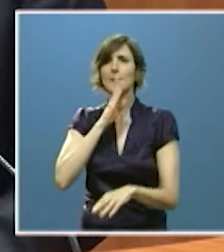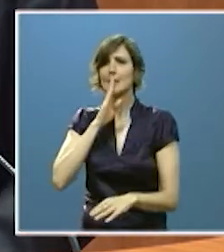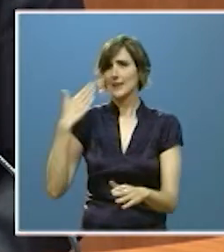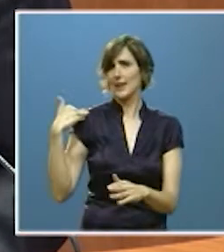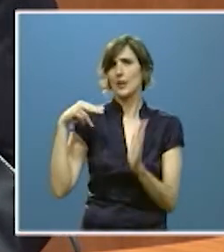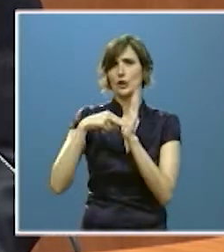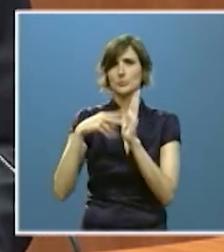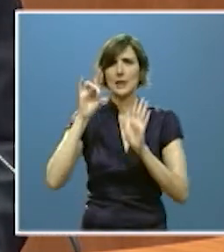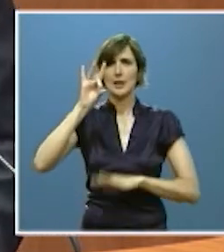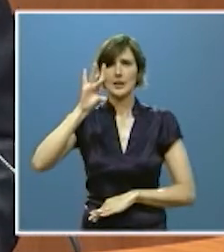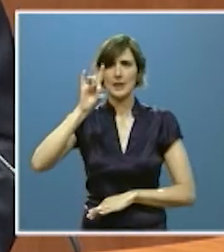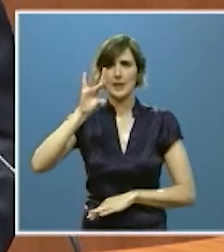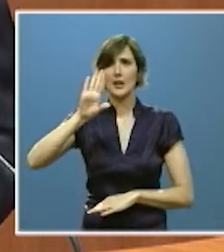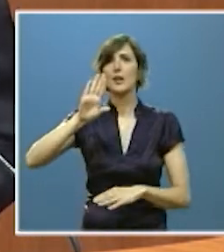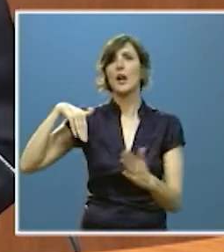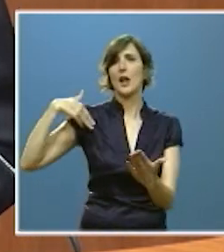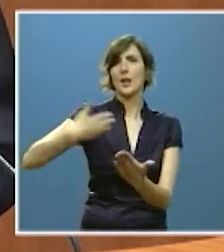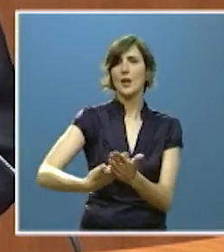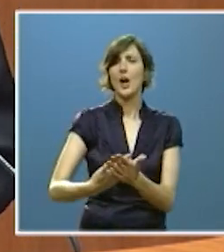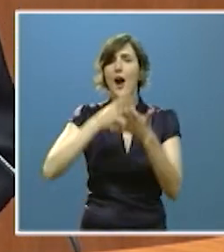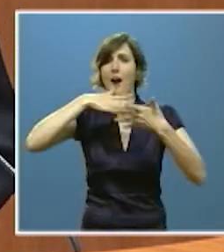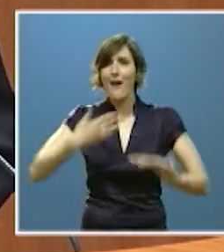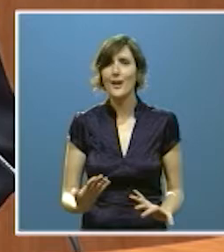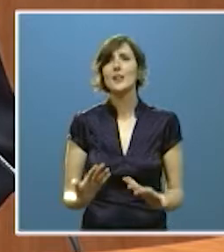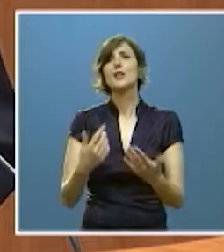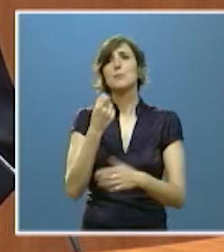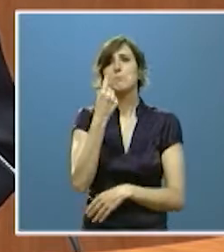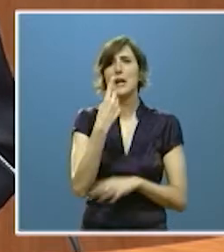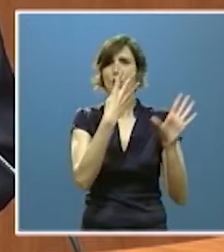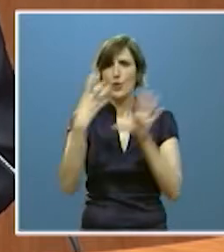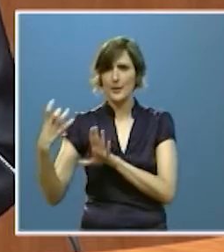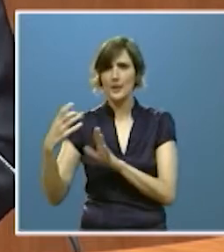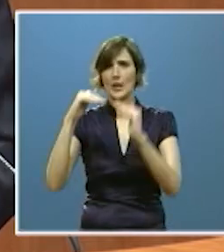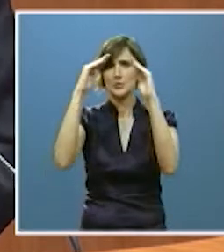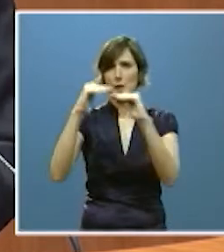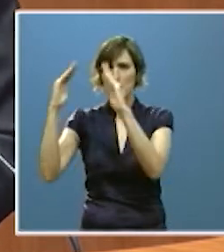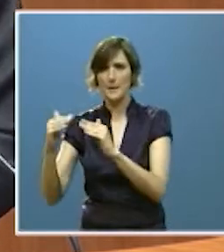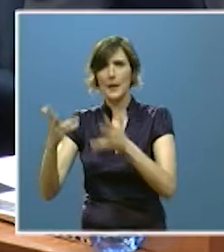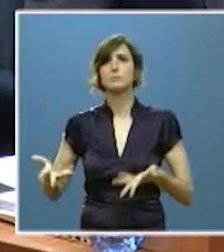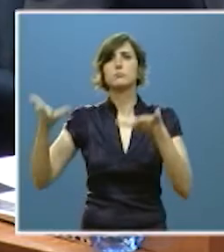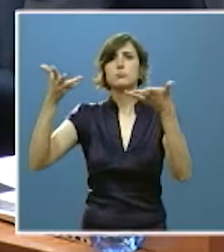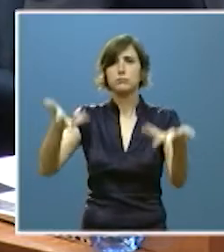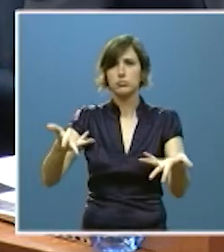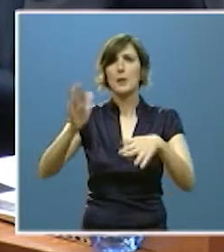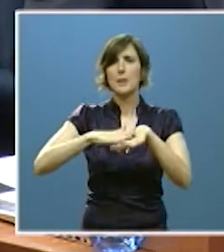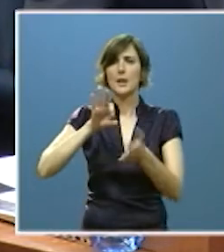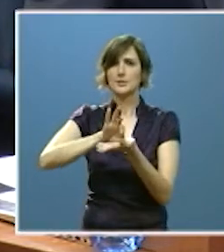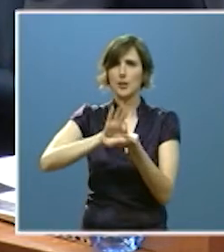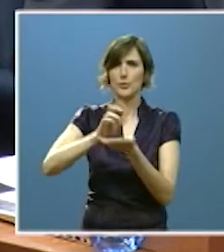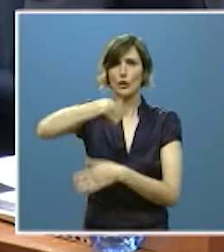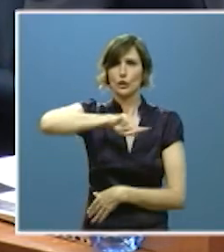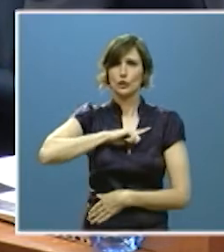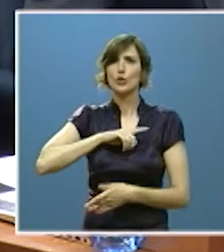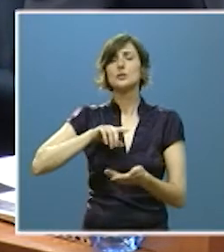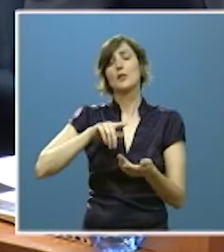y hoy cuenta con casi 1.900 viviendas a disposición de nuestro servicio para familias en